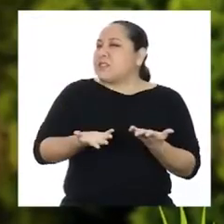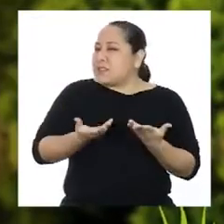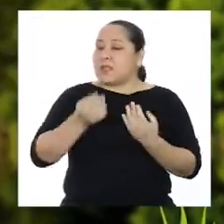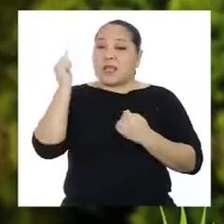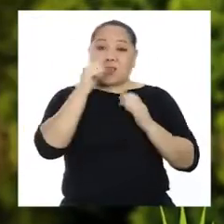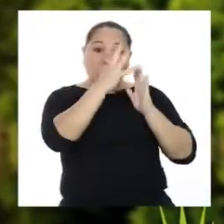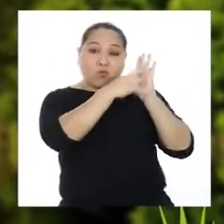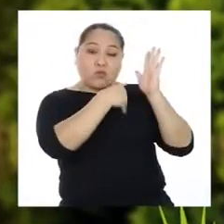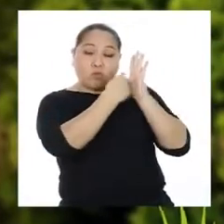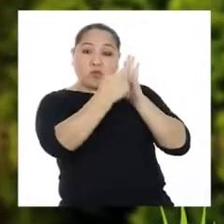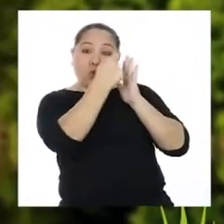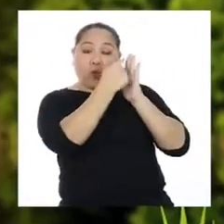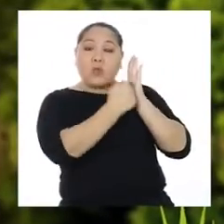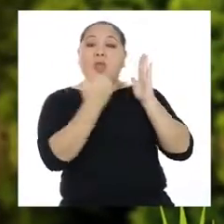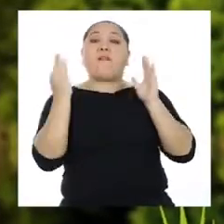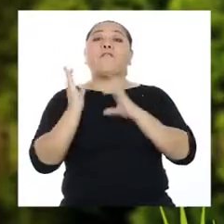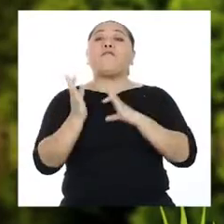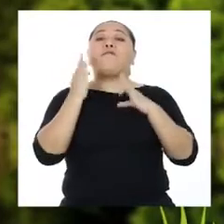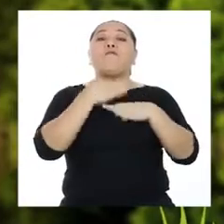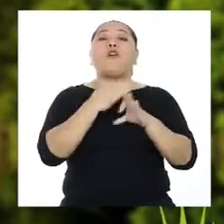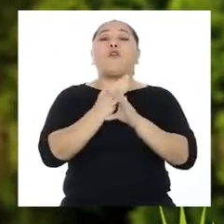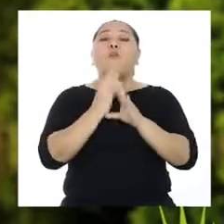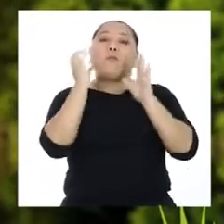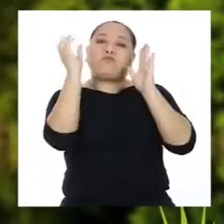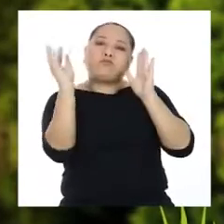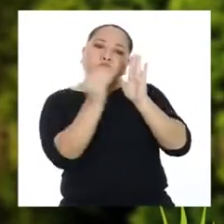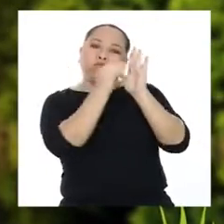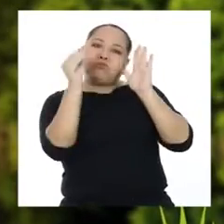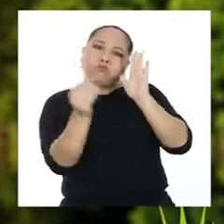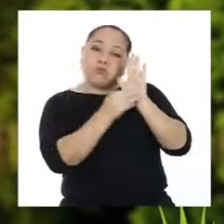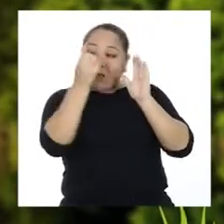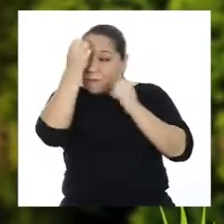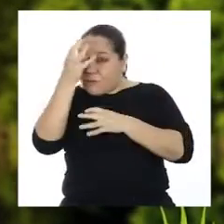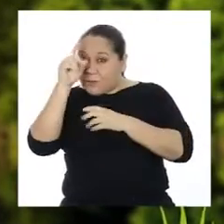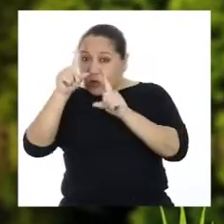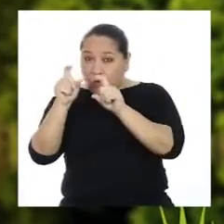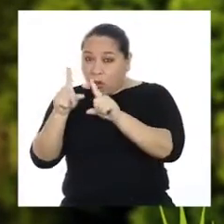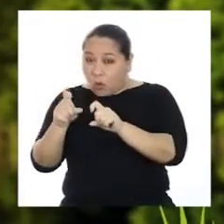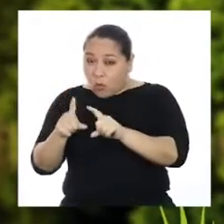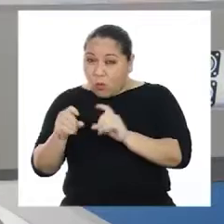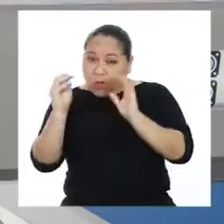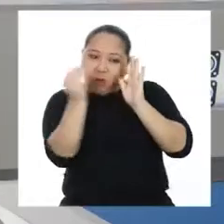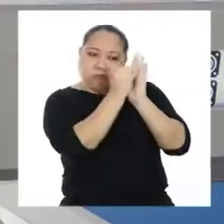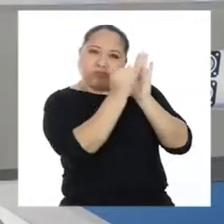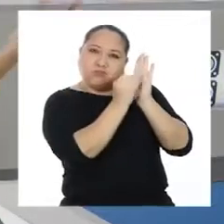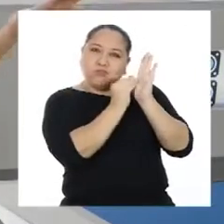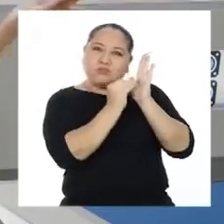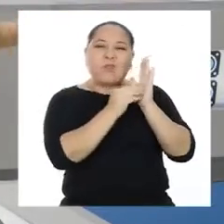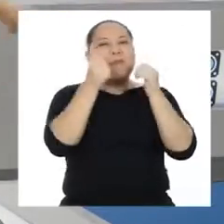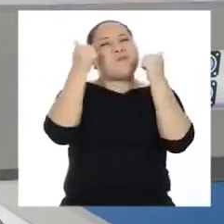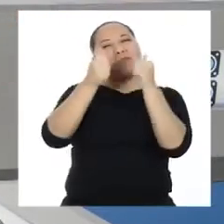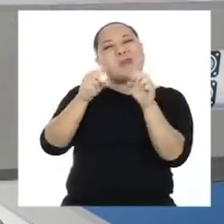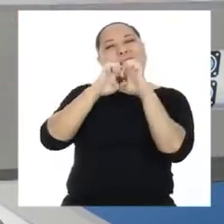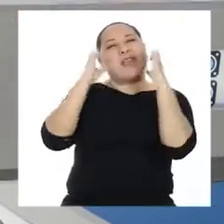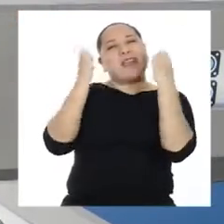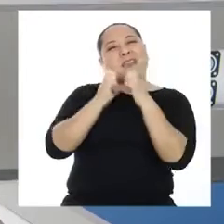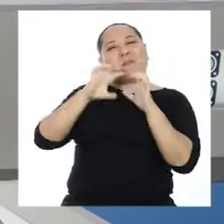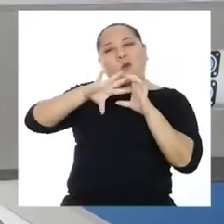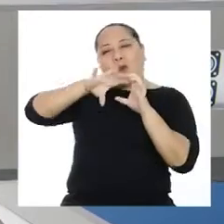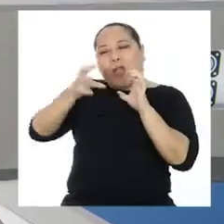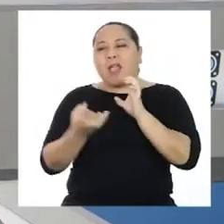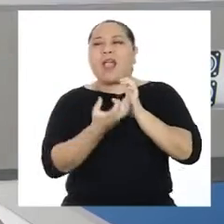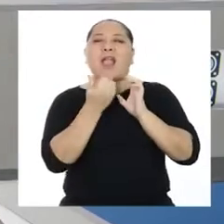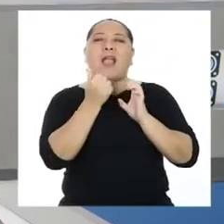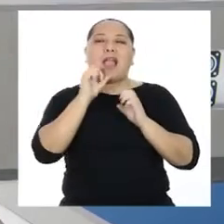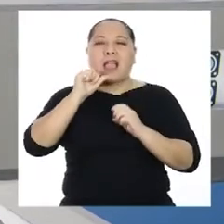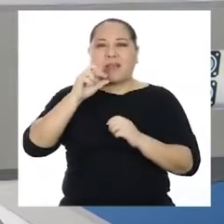frecuencias es una manera de organizar los datos que se han recogido en una encuesta. ¡Bien, equipo armadillo!